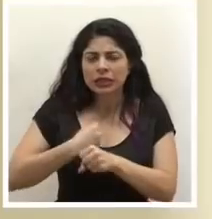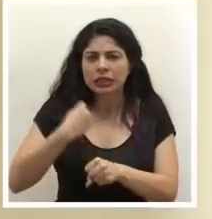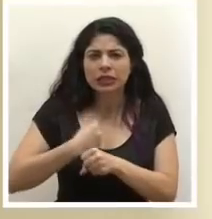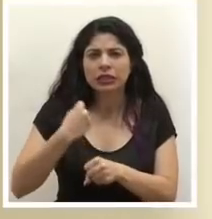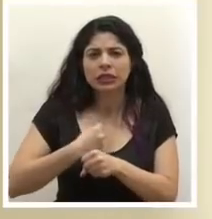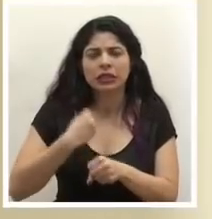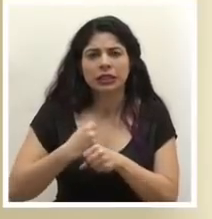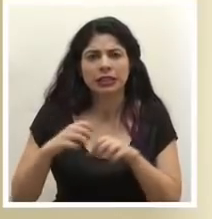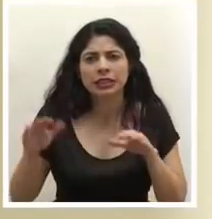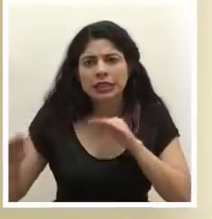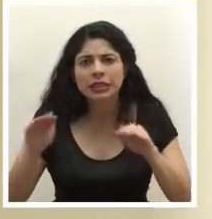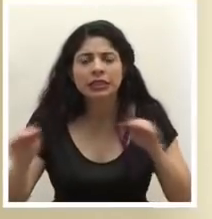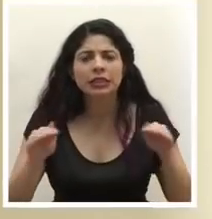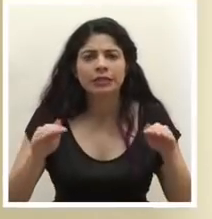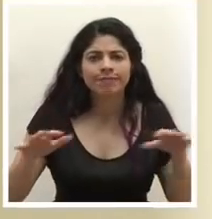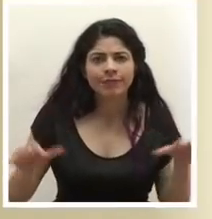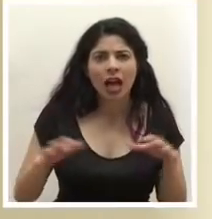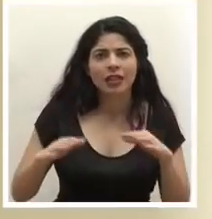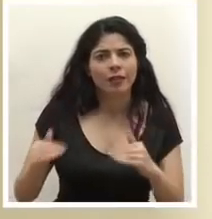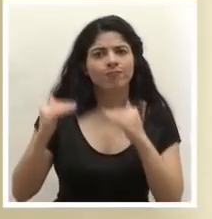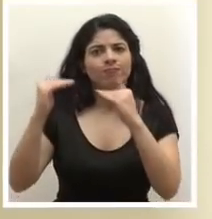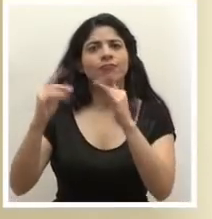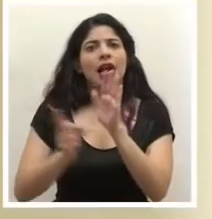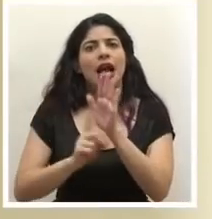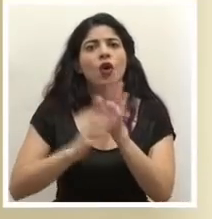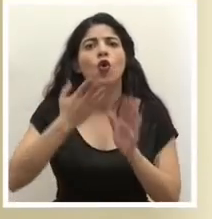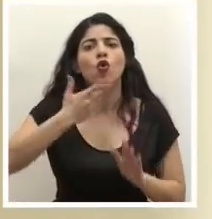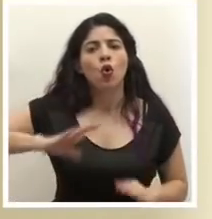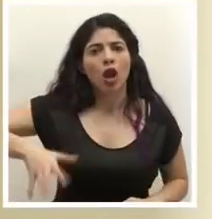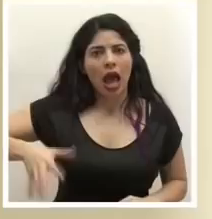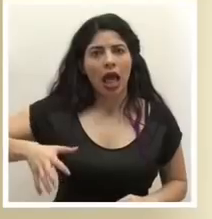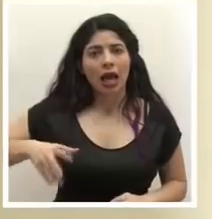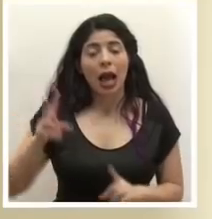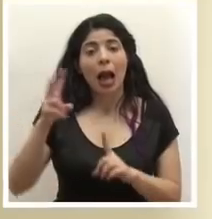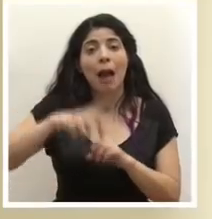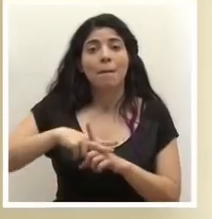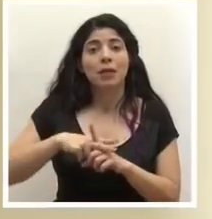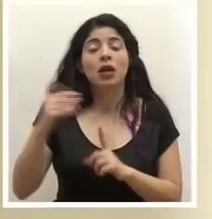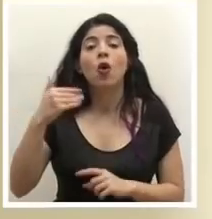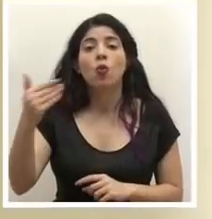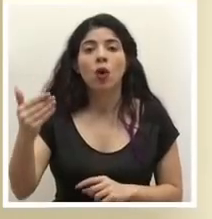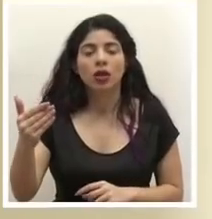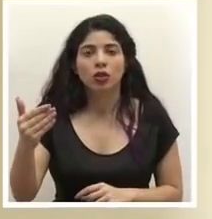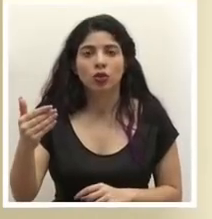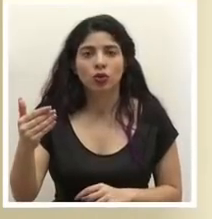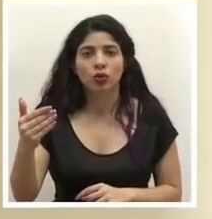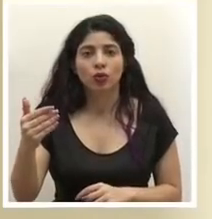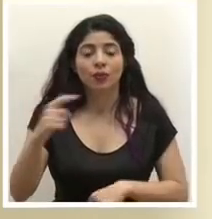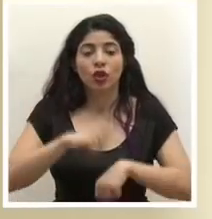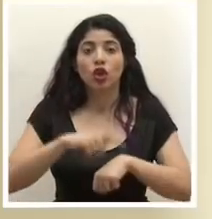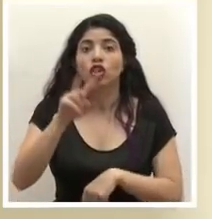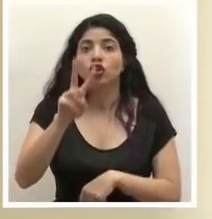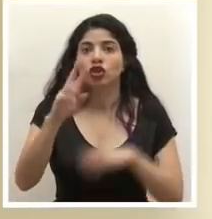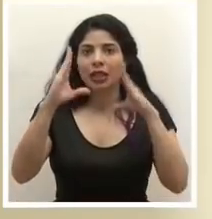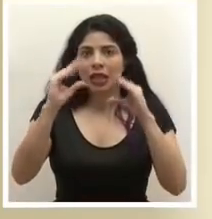de activación de esta condición de alerta naranja que rige a partir de las dos de la